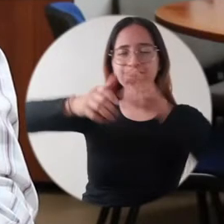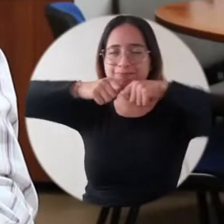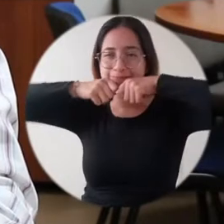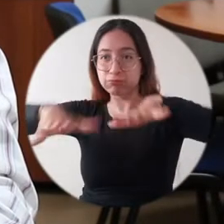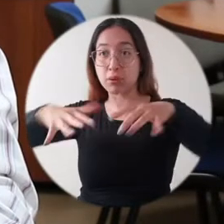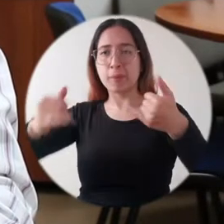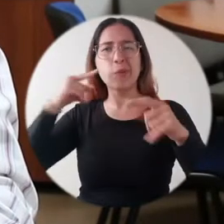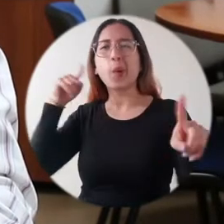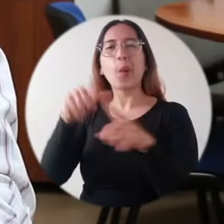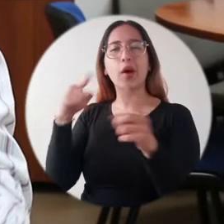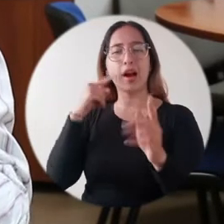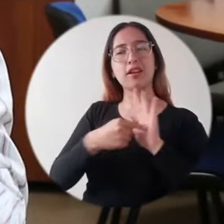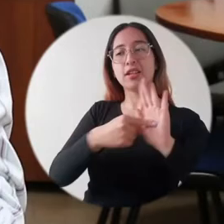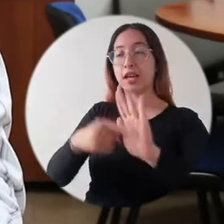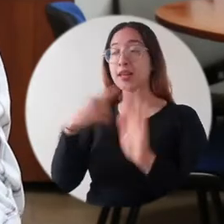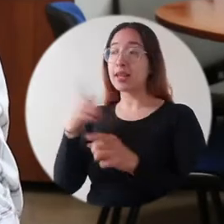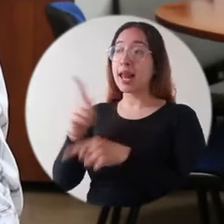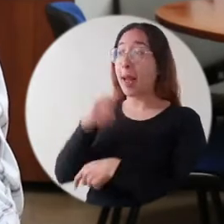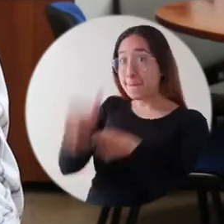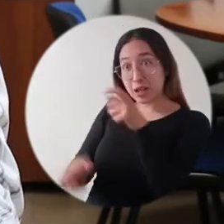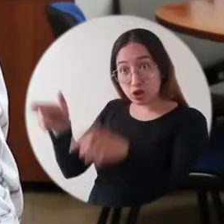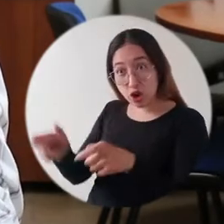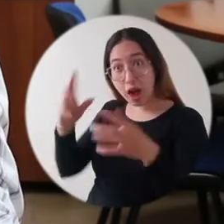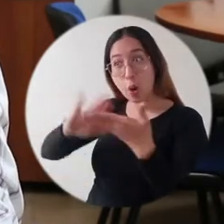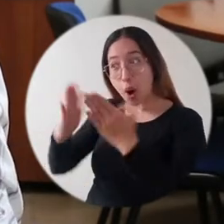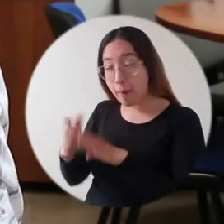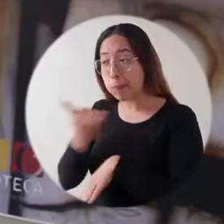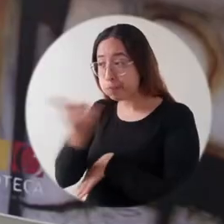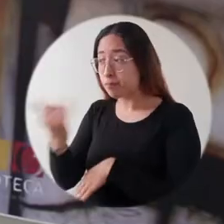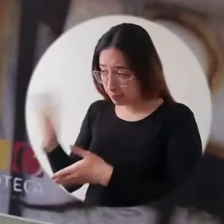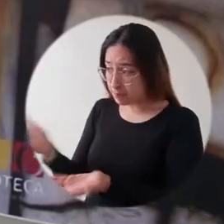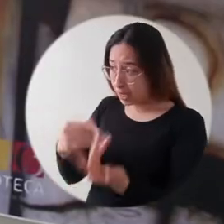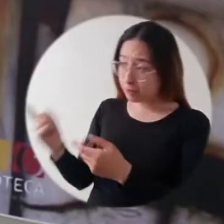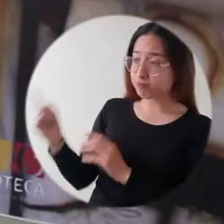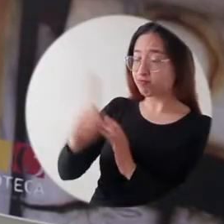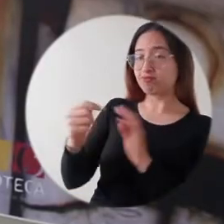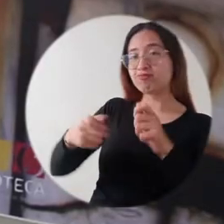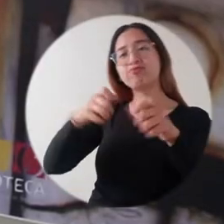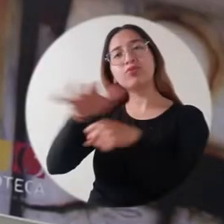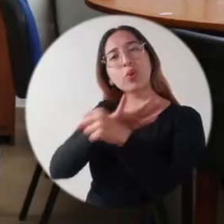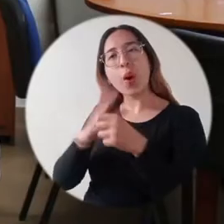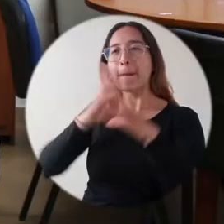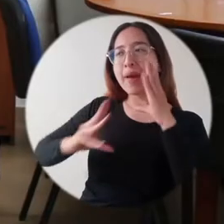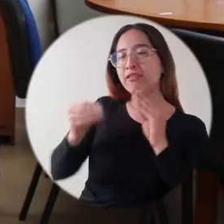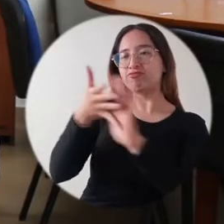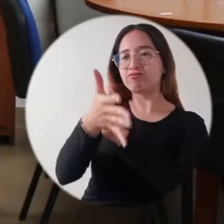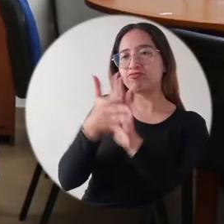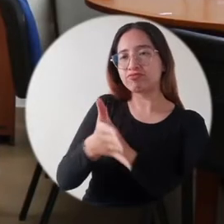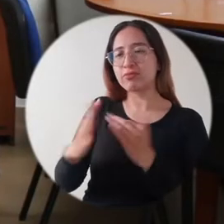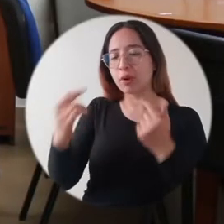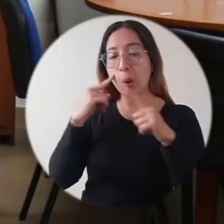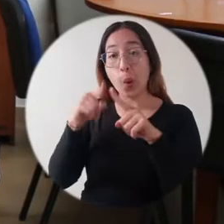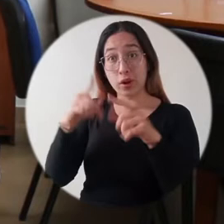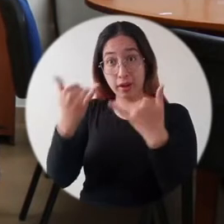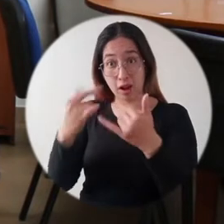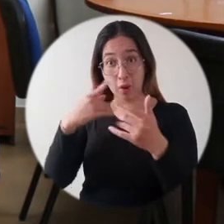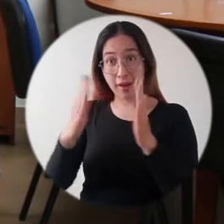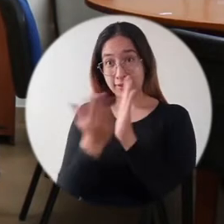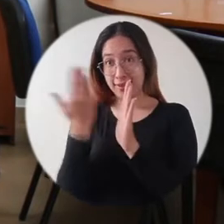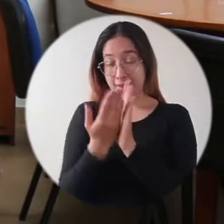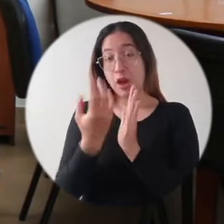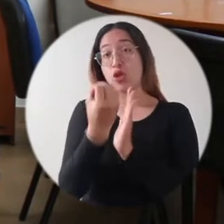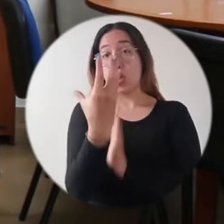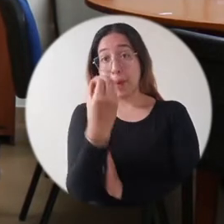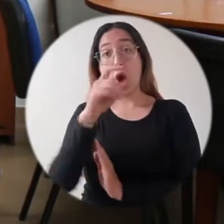más que todo en esta revista es lo que hemos siempre dicho, dejar hablar a la gente. Hemos tratado en los últimos números